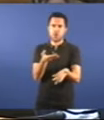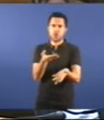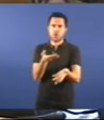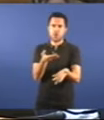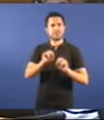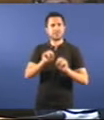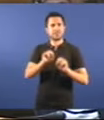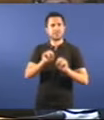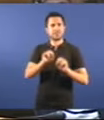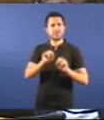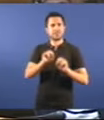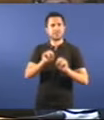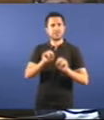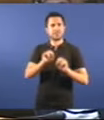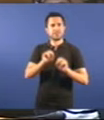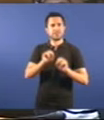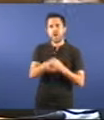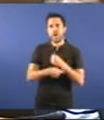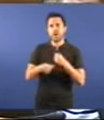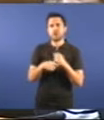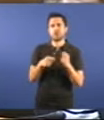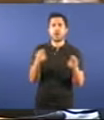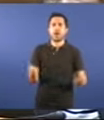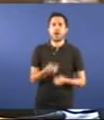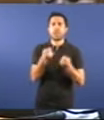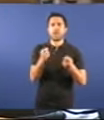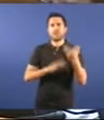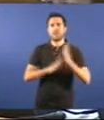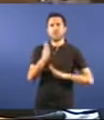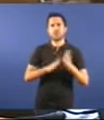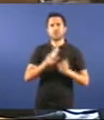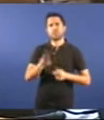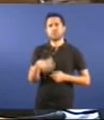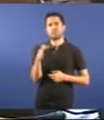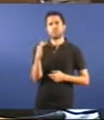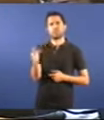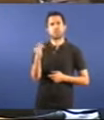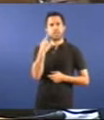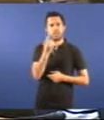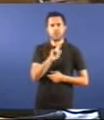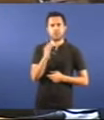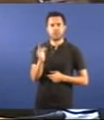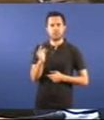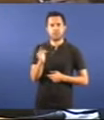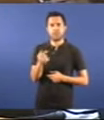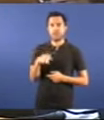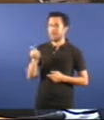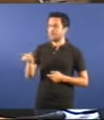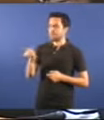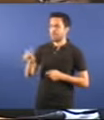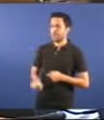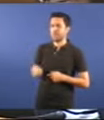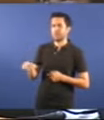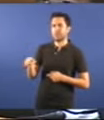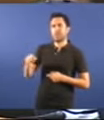la campaña de fuegos é extraordinariamente positiva. Este é vostede, señor Feijó, un auténtico ignorante. O